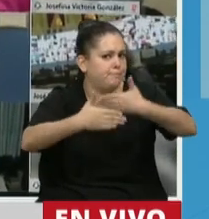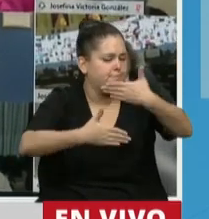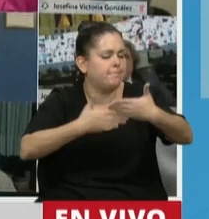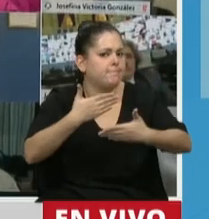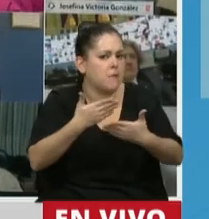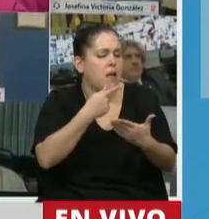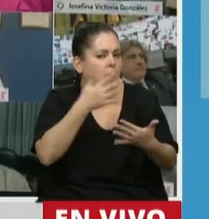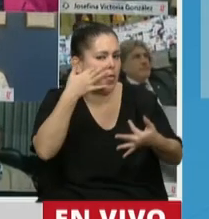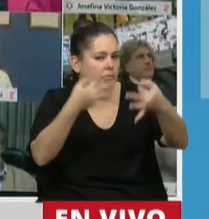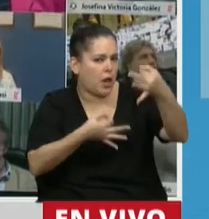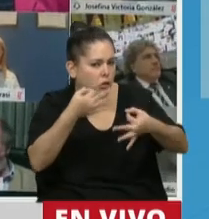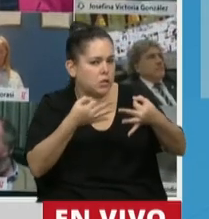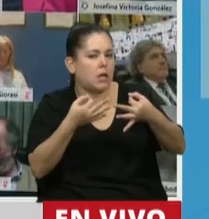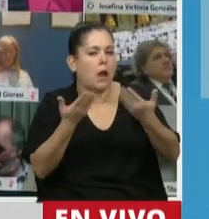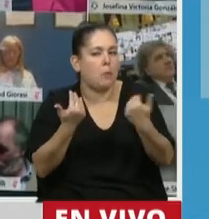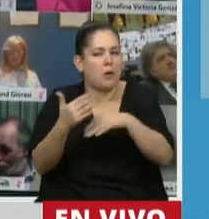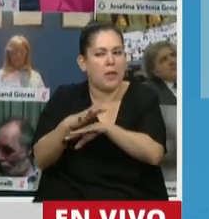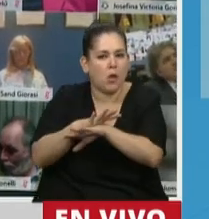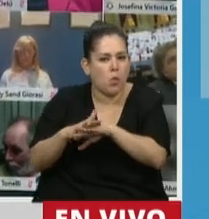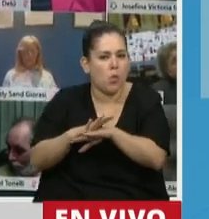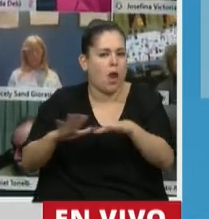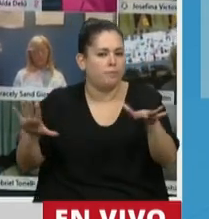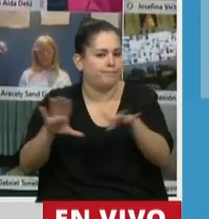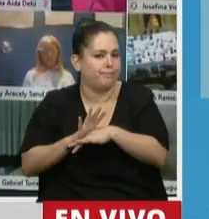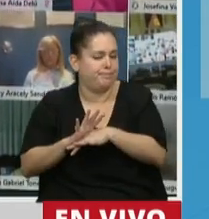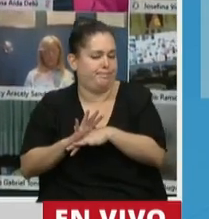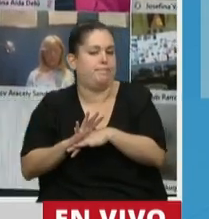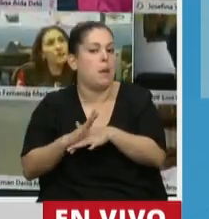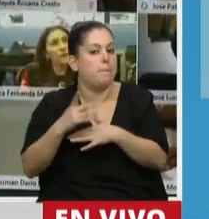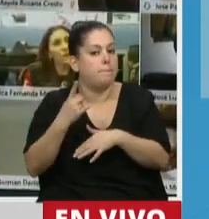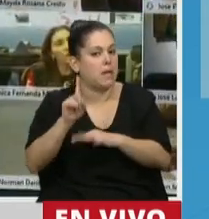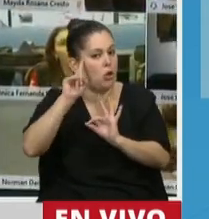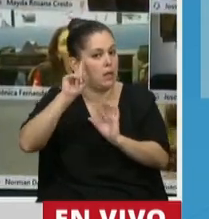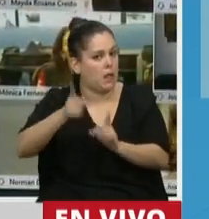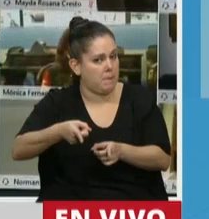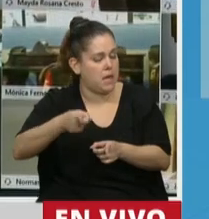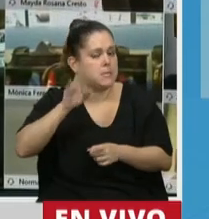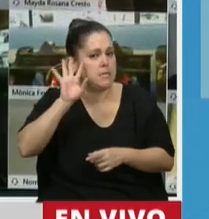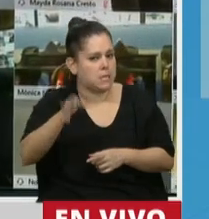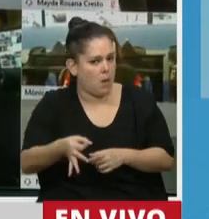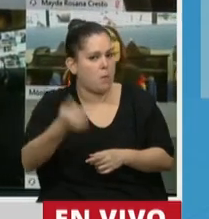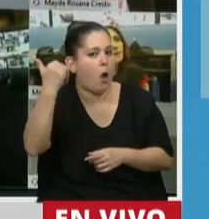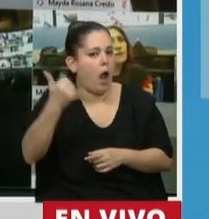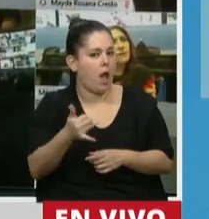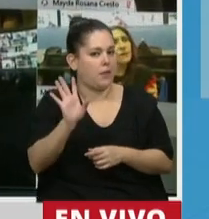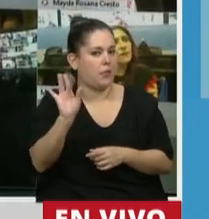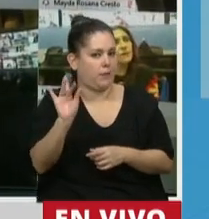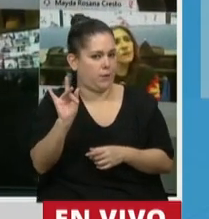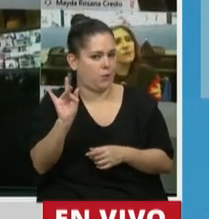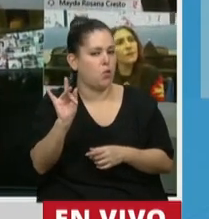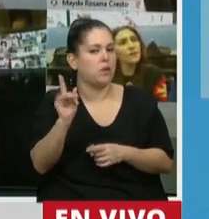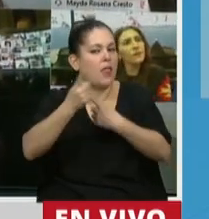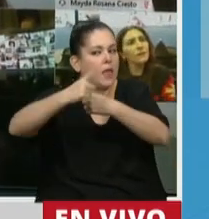diagnosticar y curar con mayor eficacia. Pero también sabemos de las dificultades de los